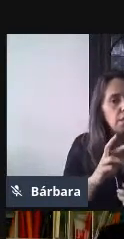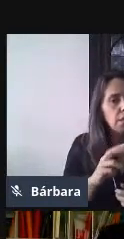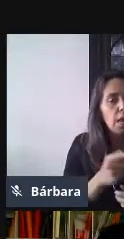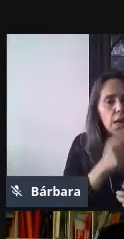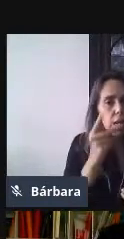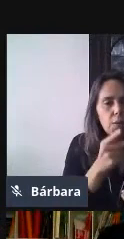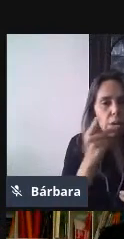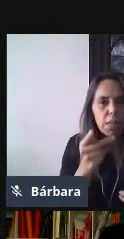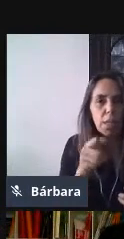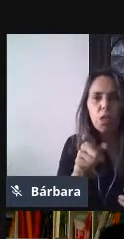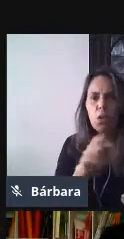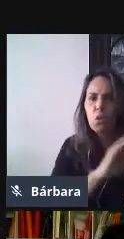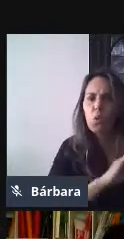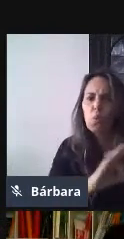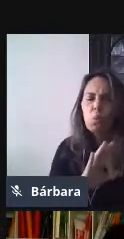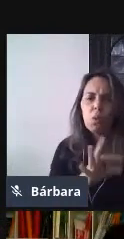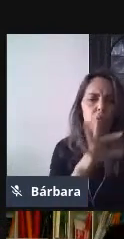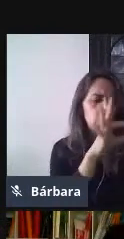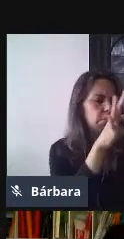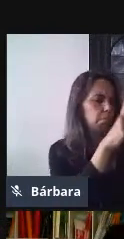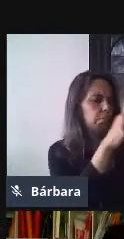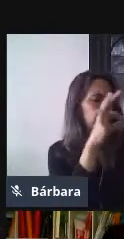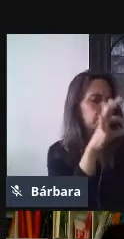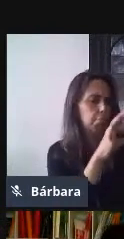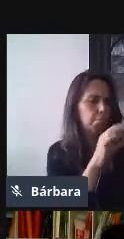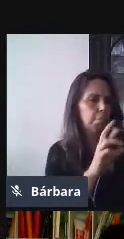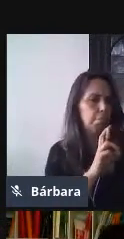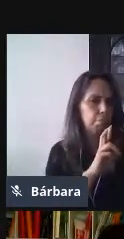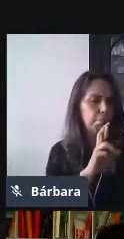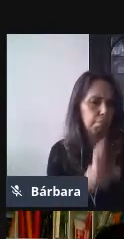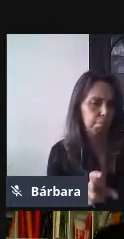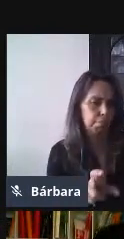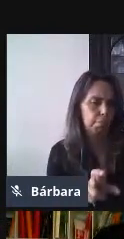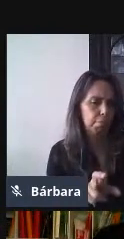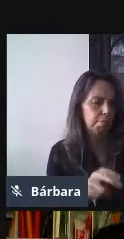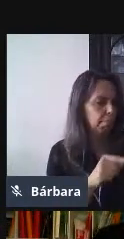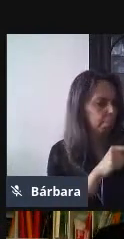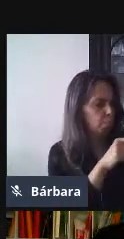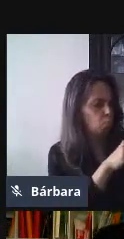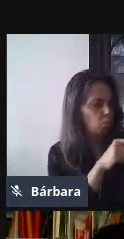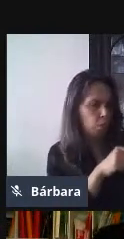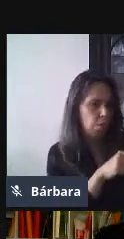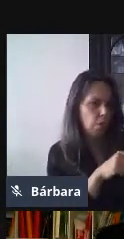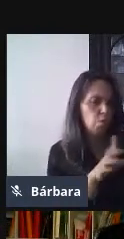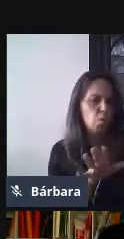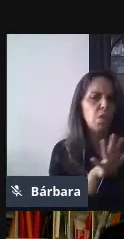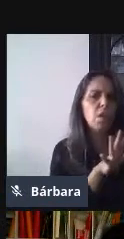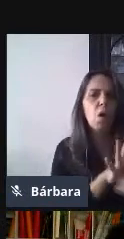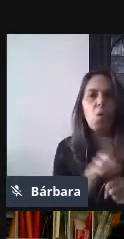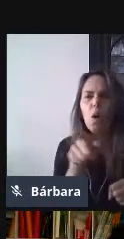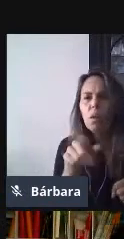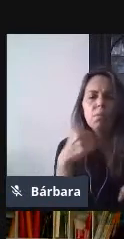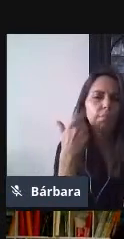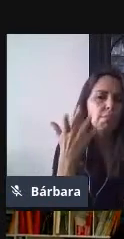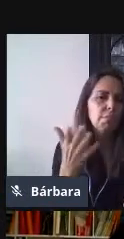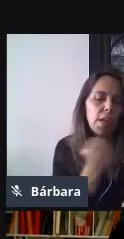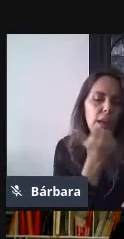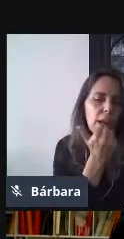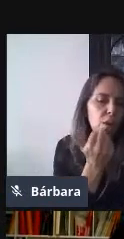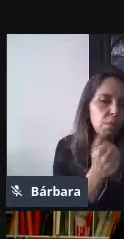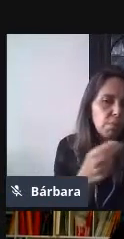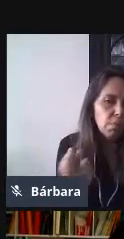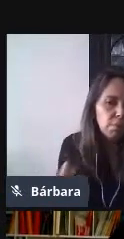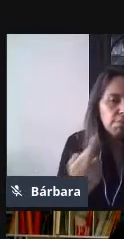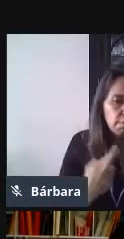los tipos de respuesta. ¿Esto qué significa? Que Google me va a dar la opción de seleccionar un tipo de respuesta adecuado